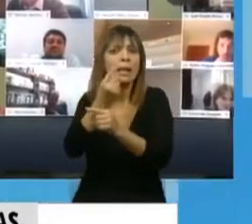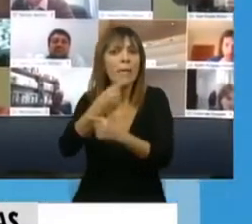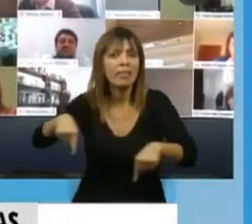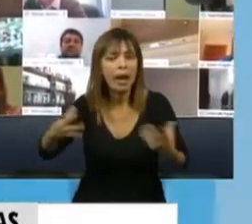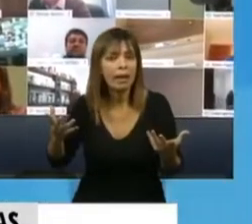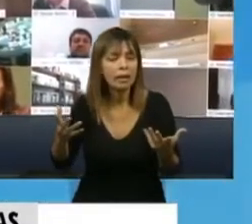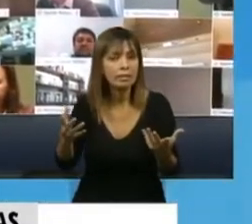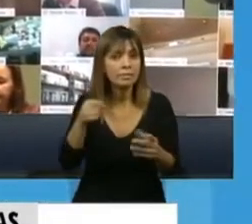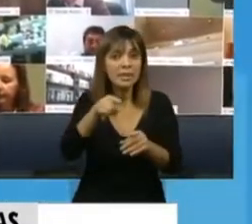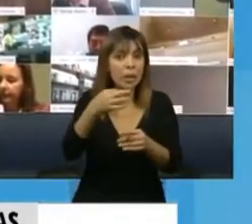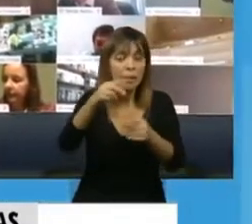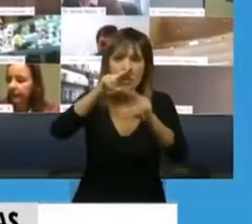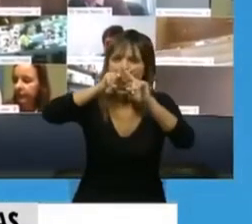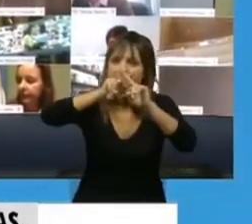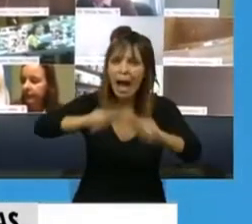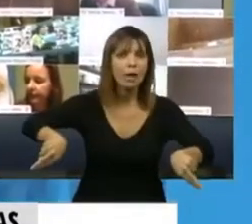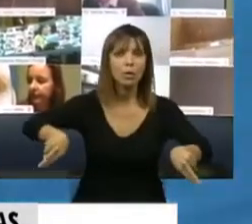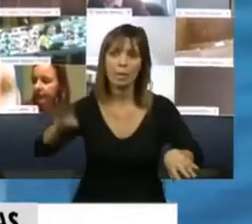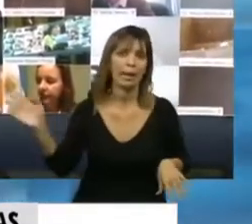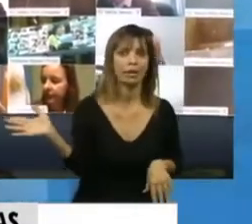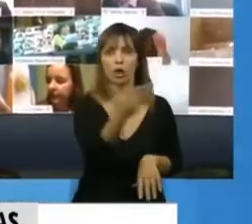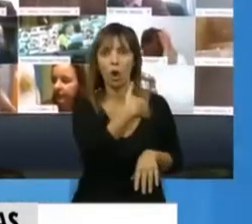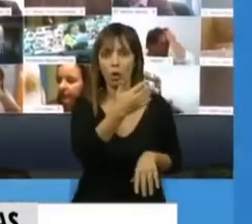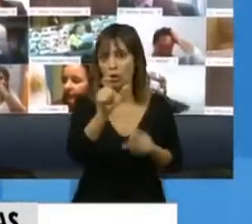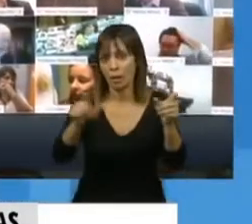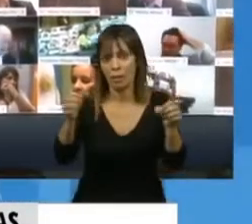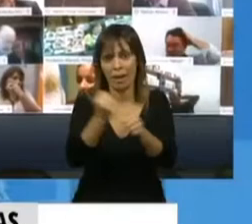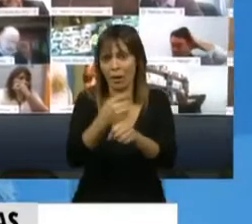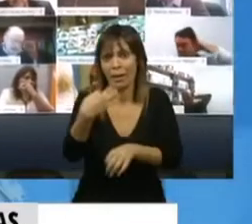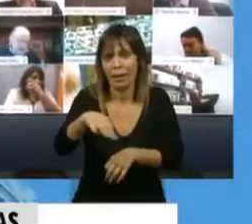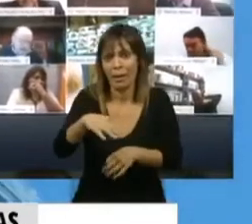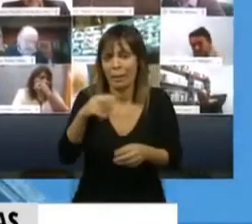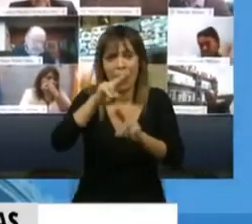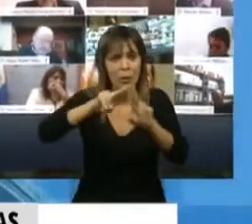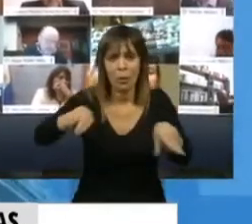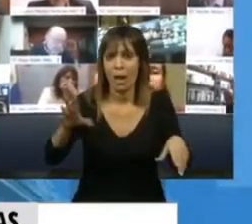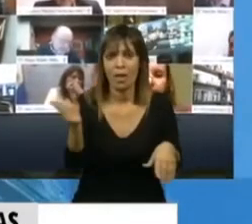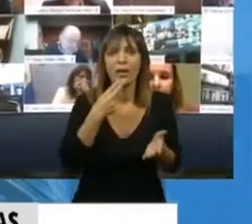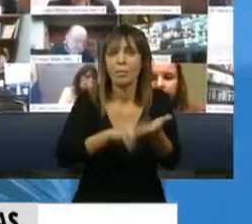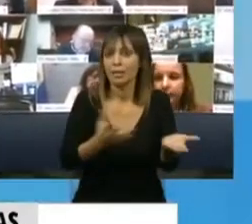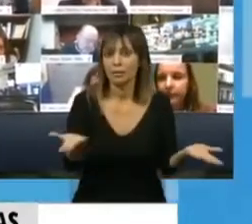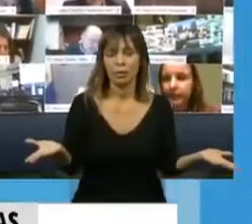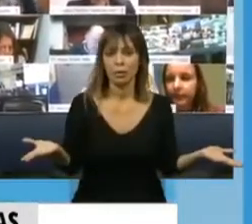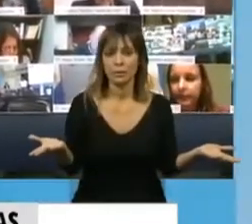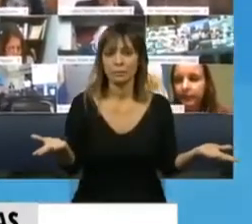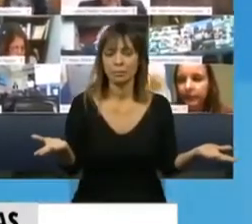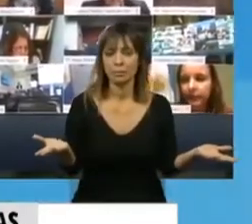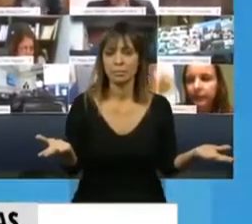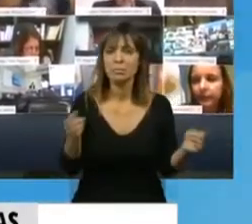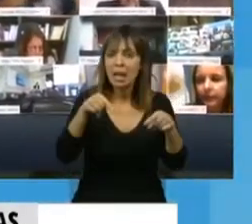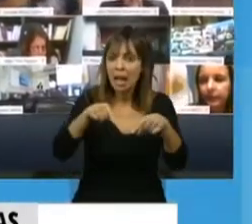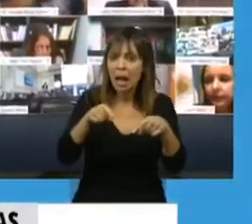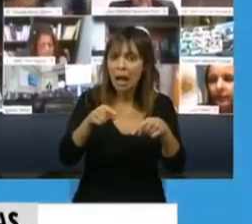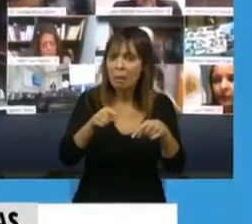anularlo de plano para todos los trabajadores, y se han negado a